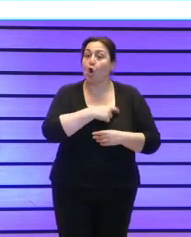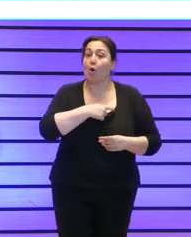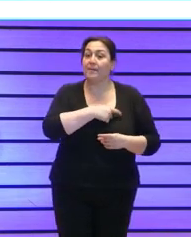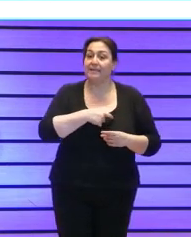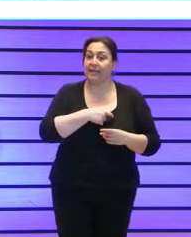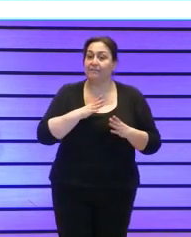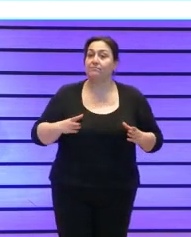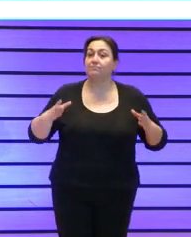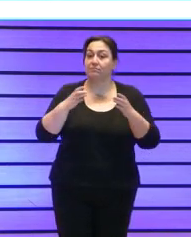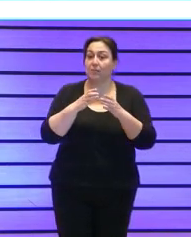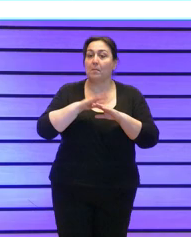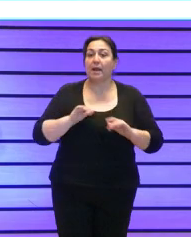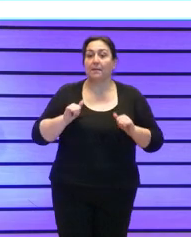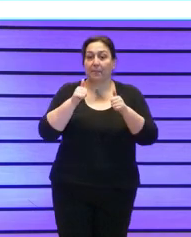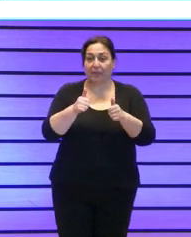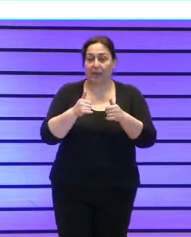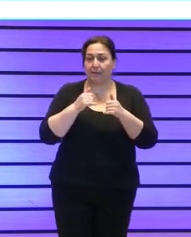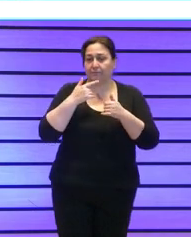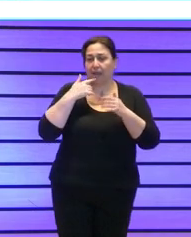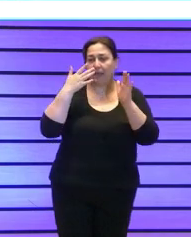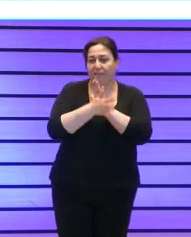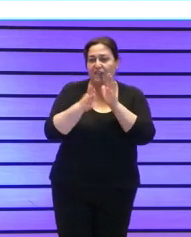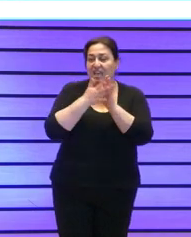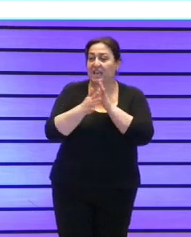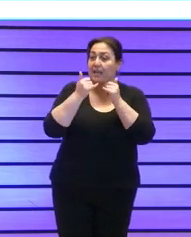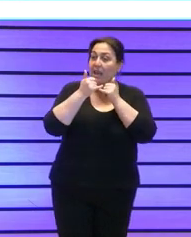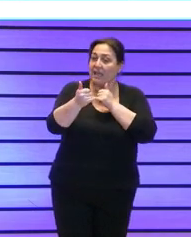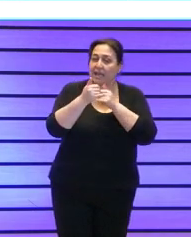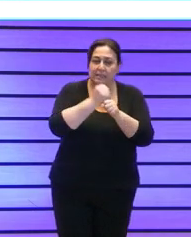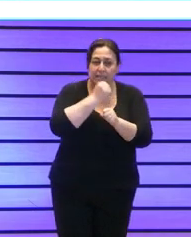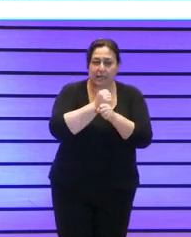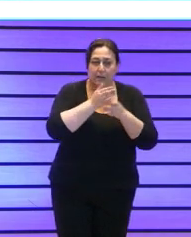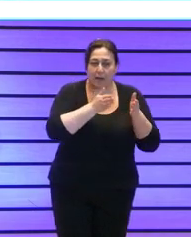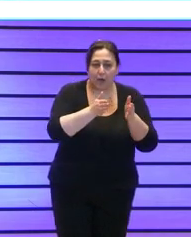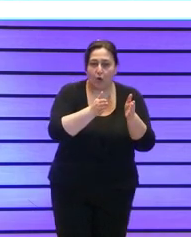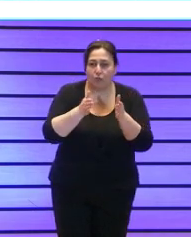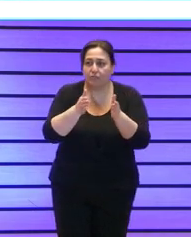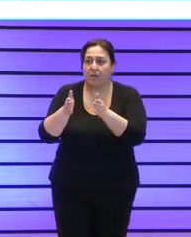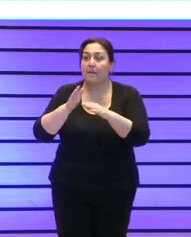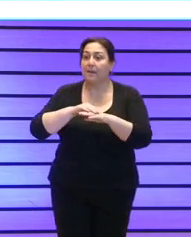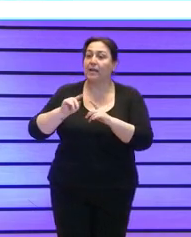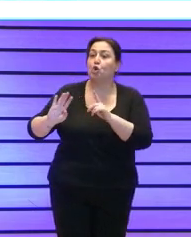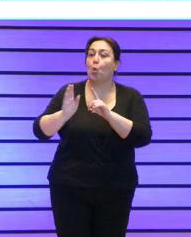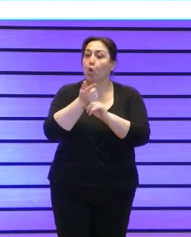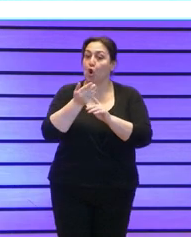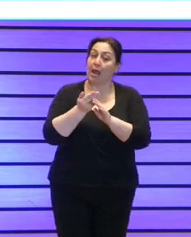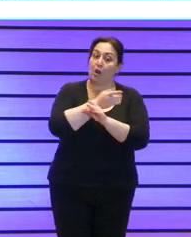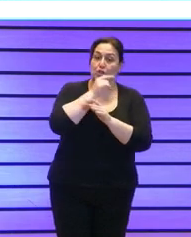compliance para empezar a definir las líneas de actuación para ir subsanando y mitigando los riesgos